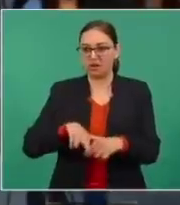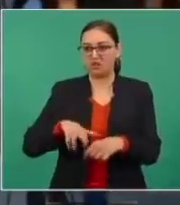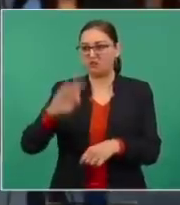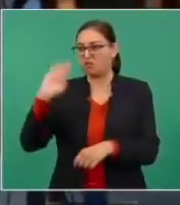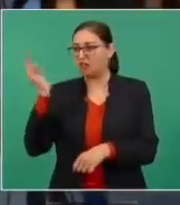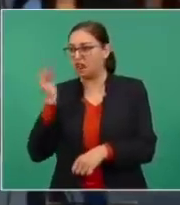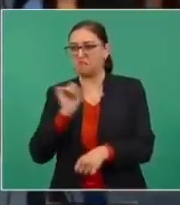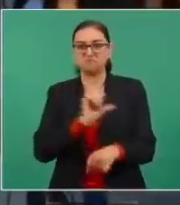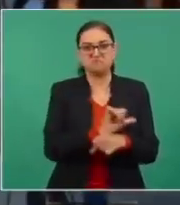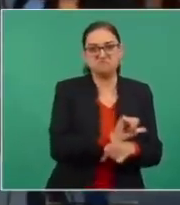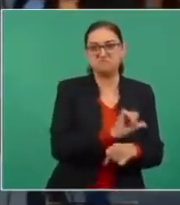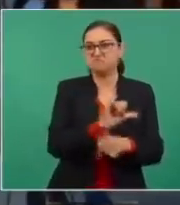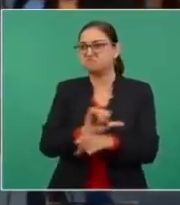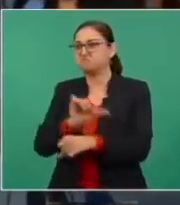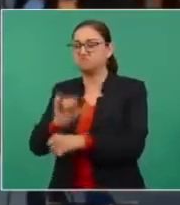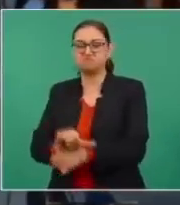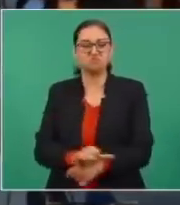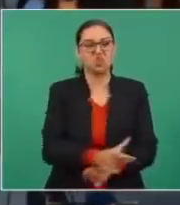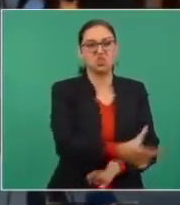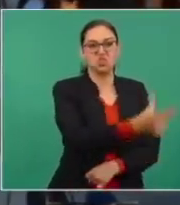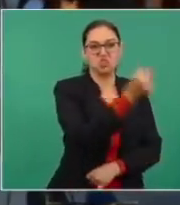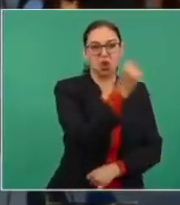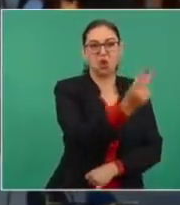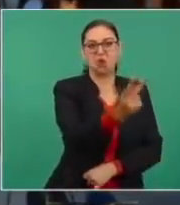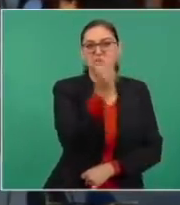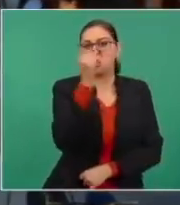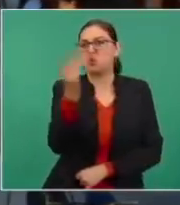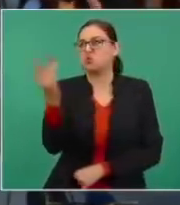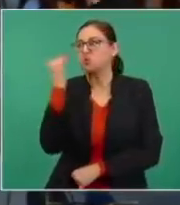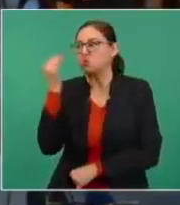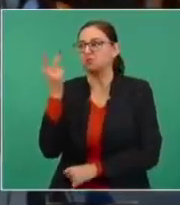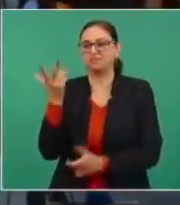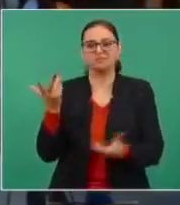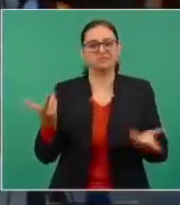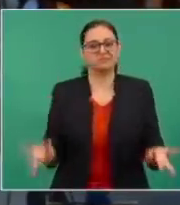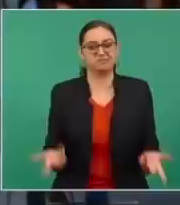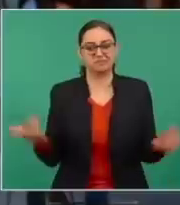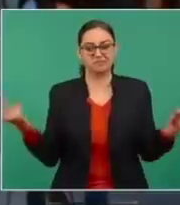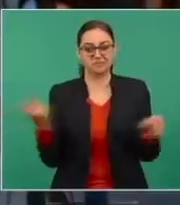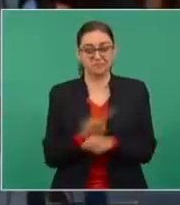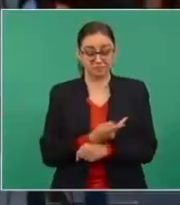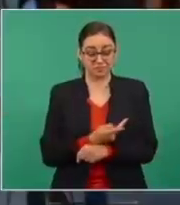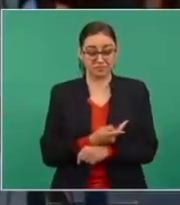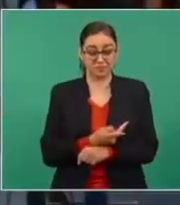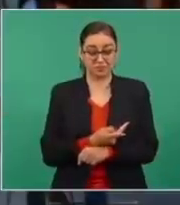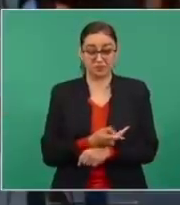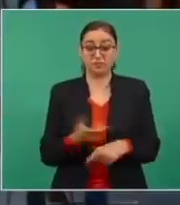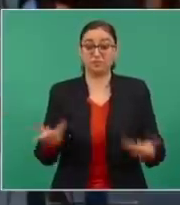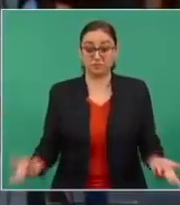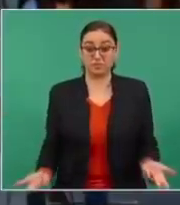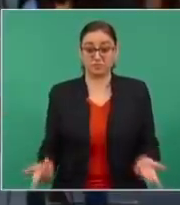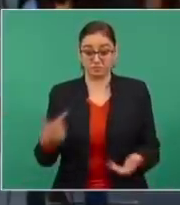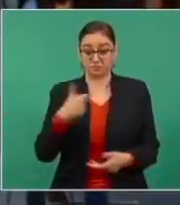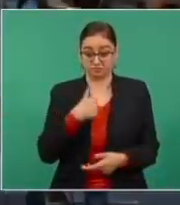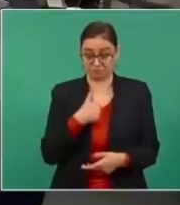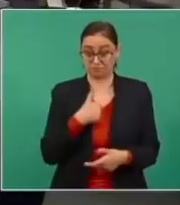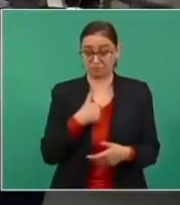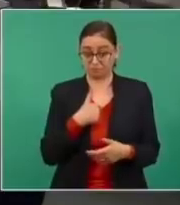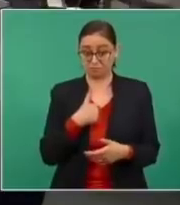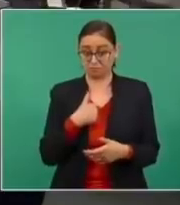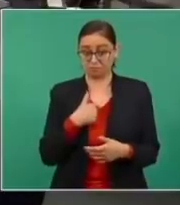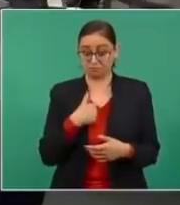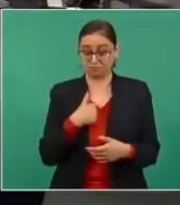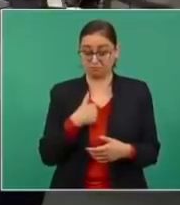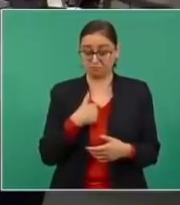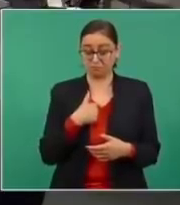que les atienda. Entonces, le han mandado un mensaje que me voy a permitir ponerlo para